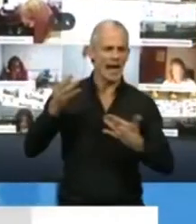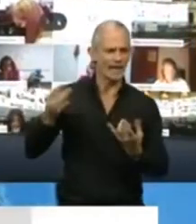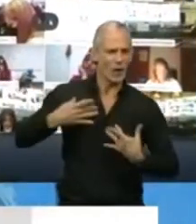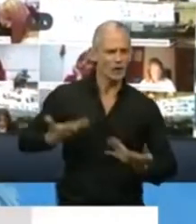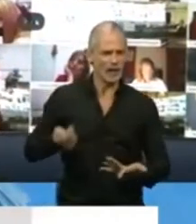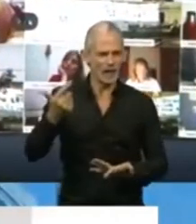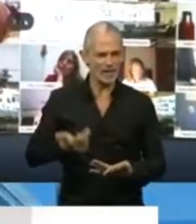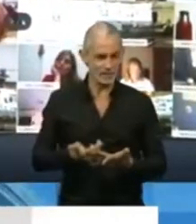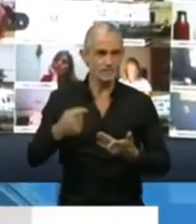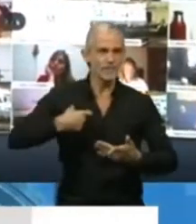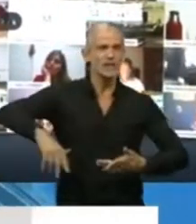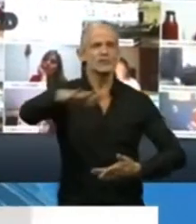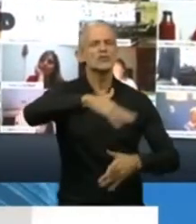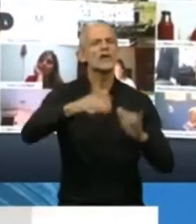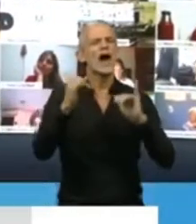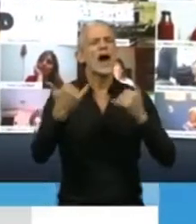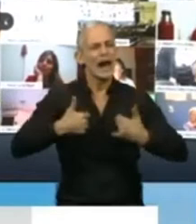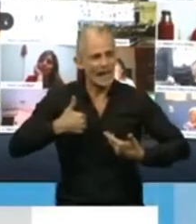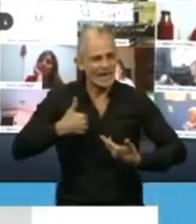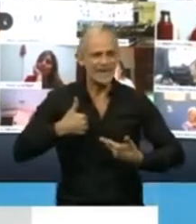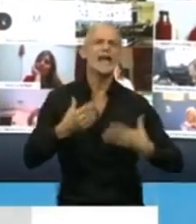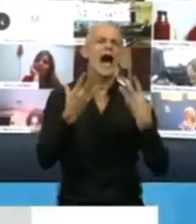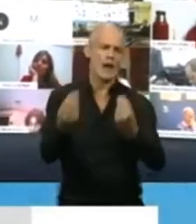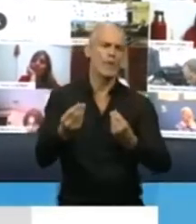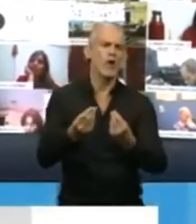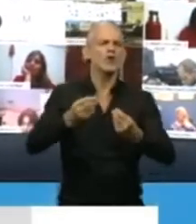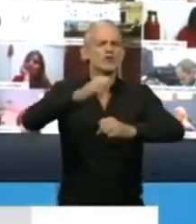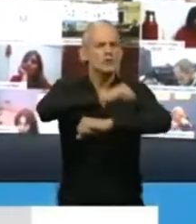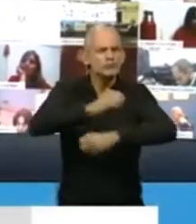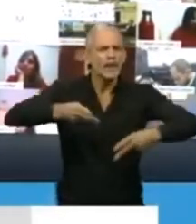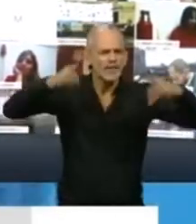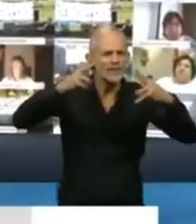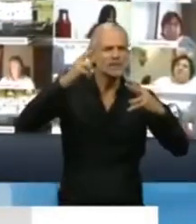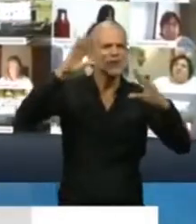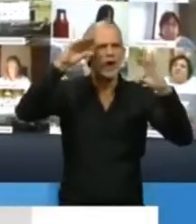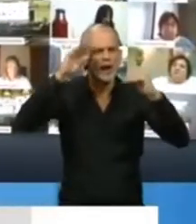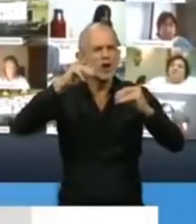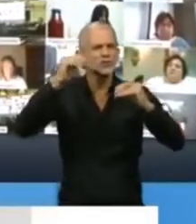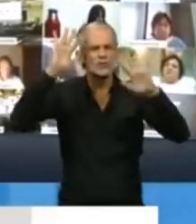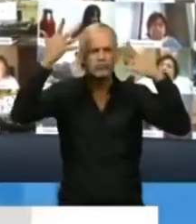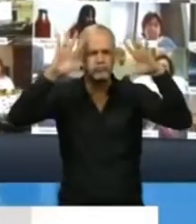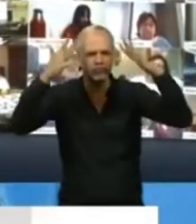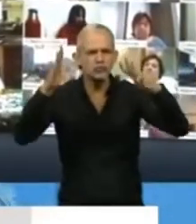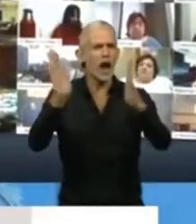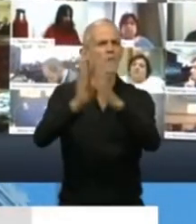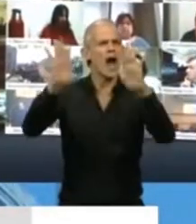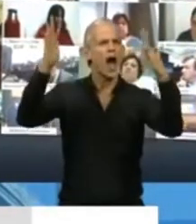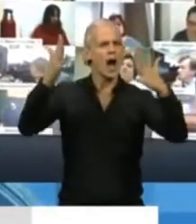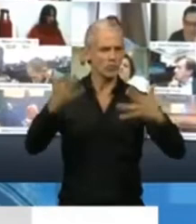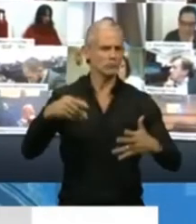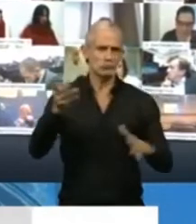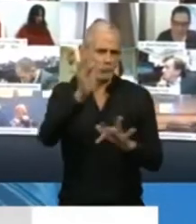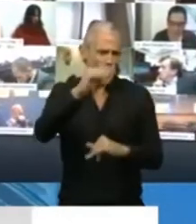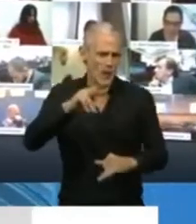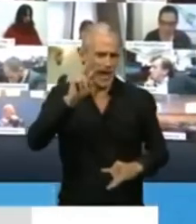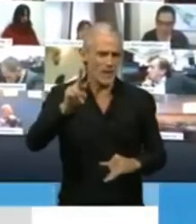realidad es que la sociedad argentina los apoya desde sus balcones con los emocionantes aplausos que nosotros vemos todo el